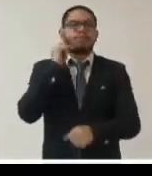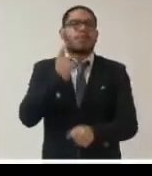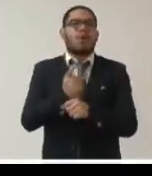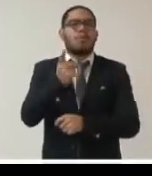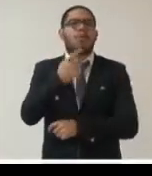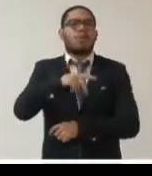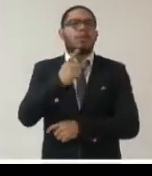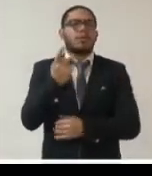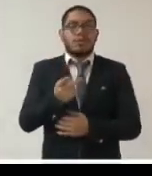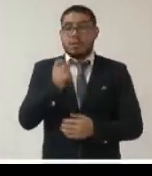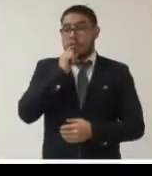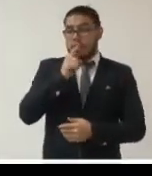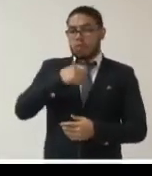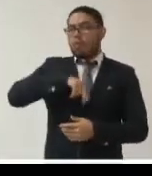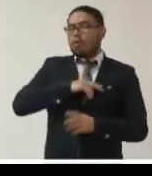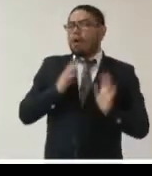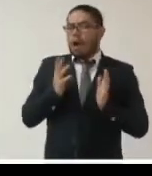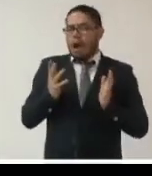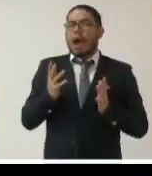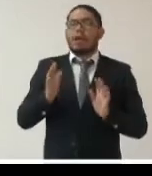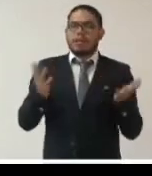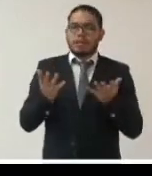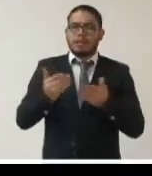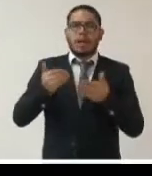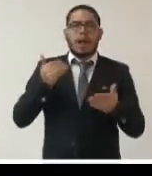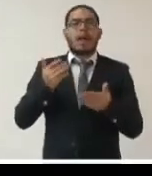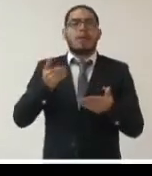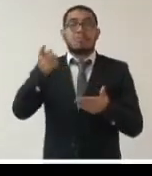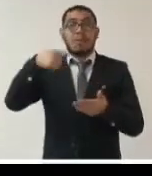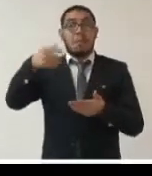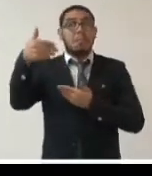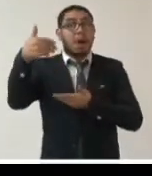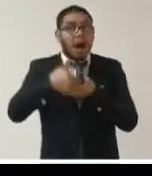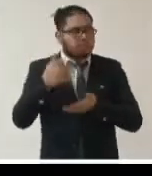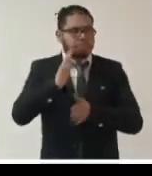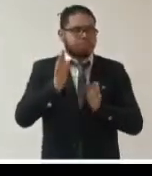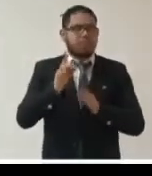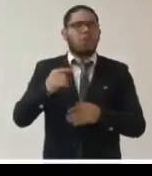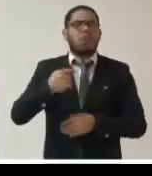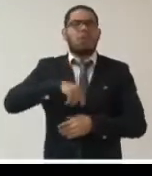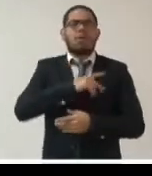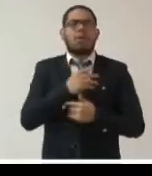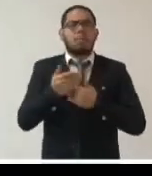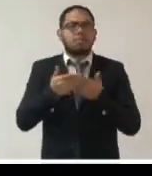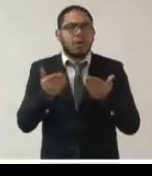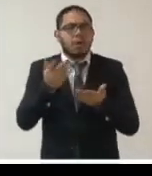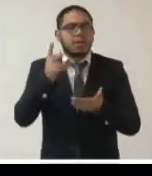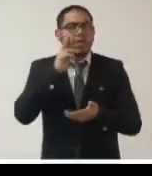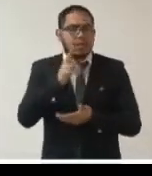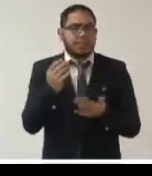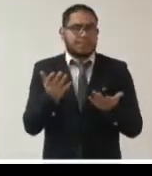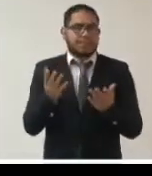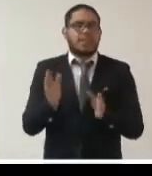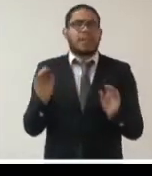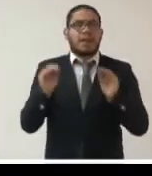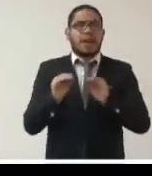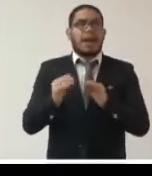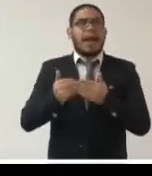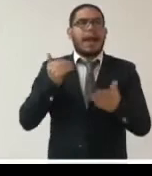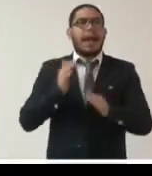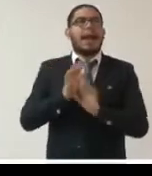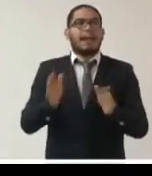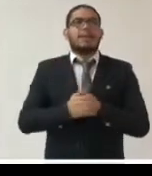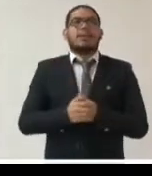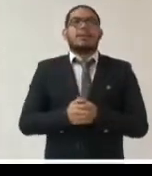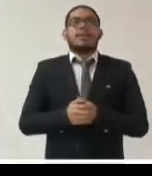sin que nadie nos lo pidiera y ahí pues es donde establecemos por ejemplo que aunque estamos en una situación